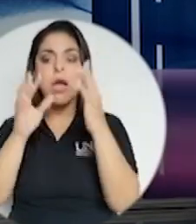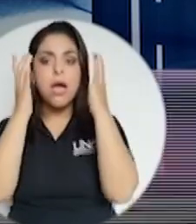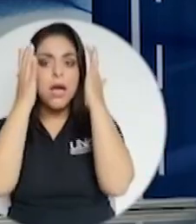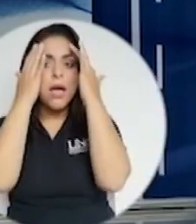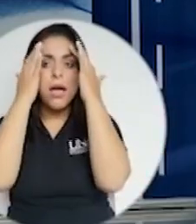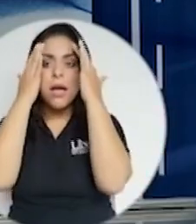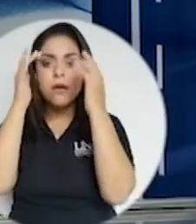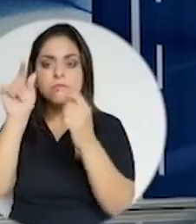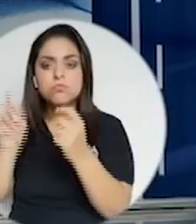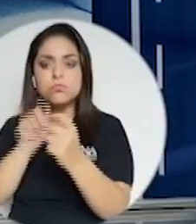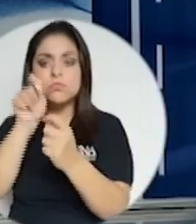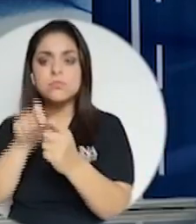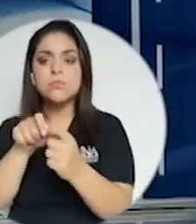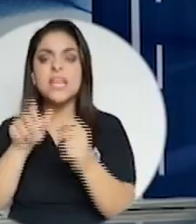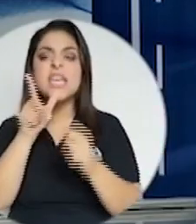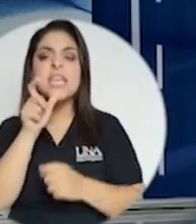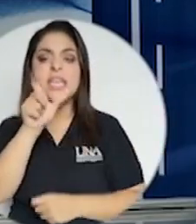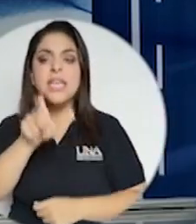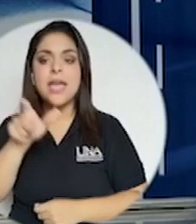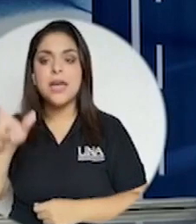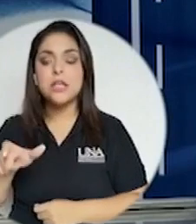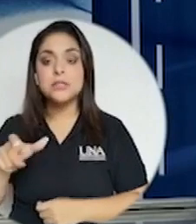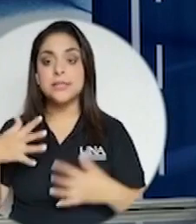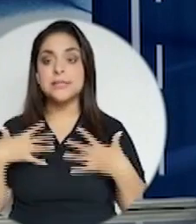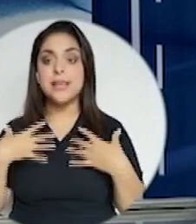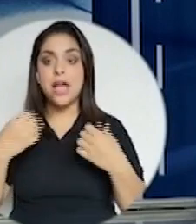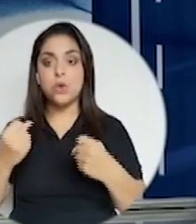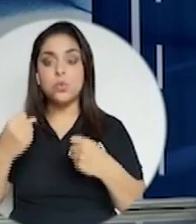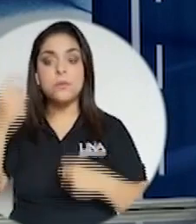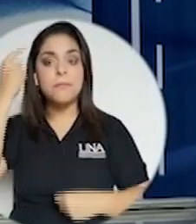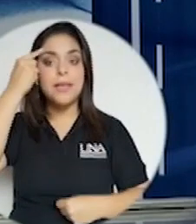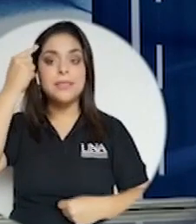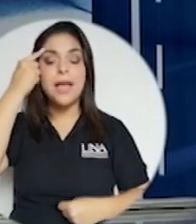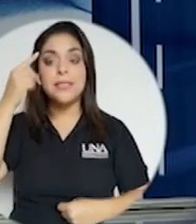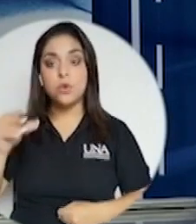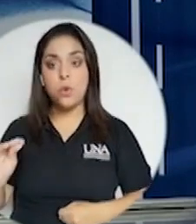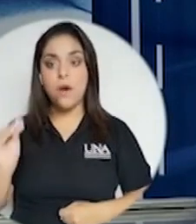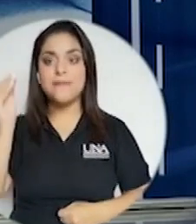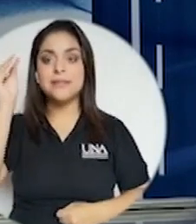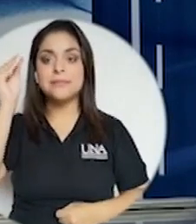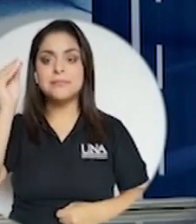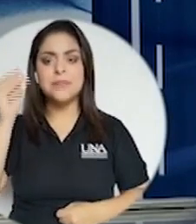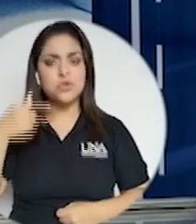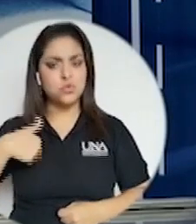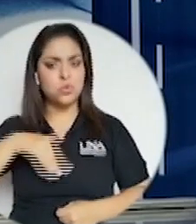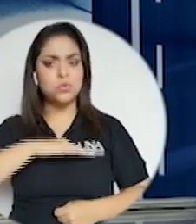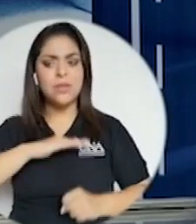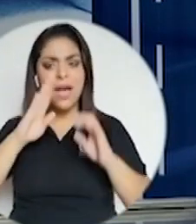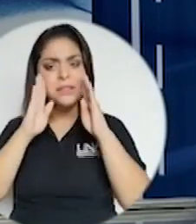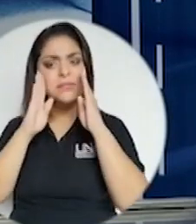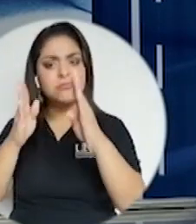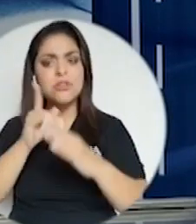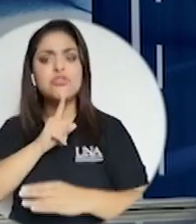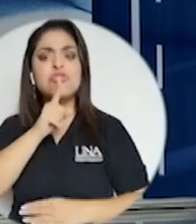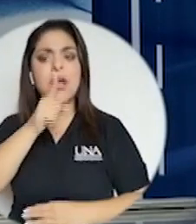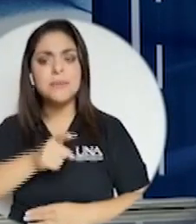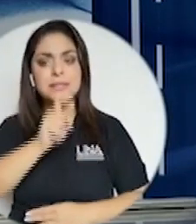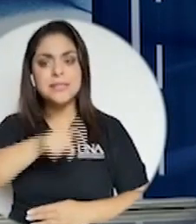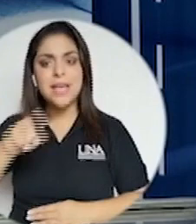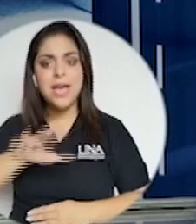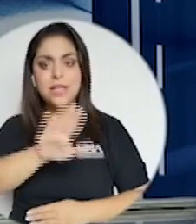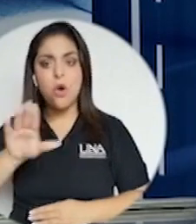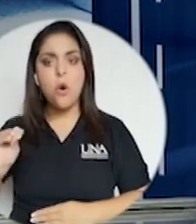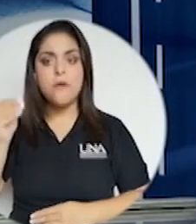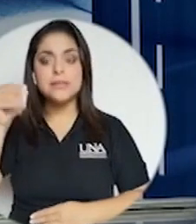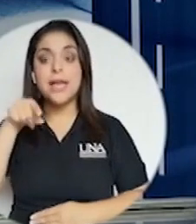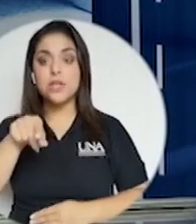preocupación particular por el tema de la salud mental de nuestras personas jóvenes. Estamos atendiendo realmente las necesidades de nuestros